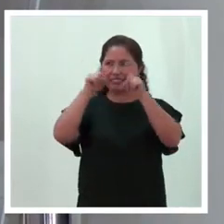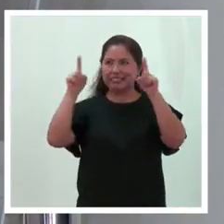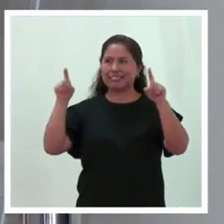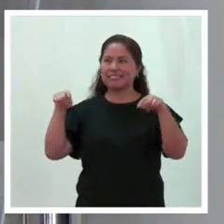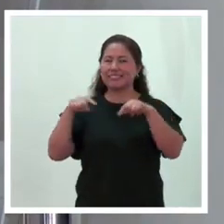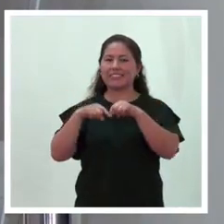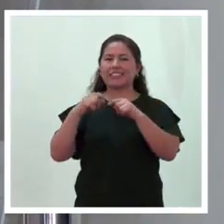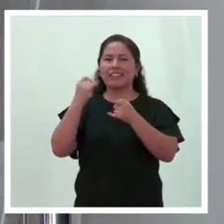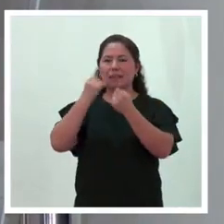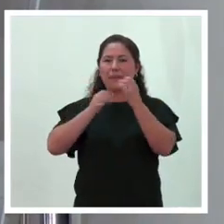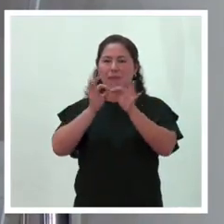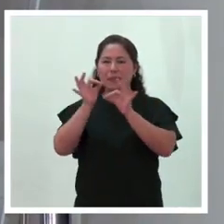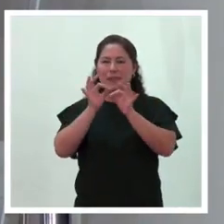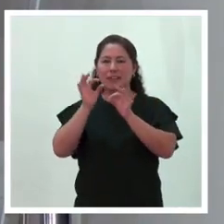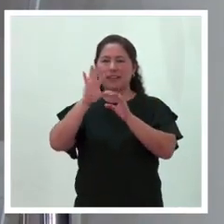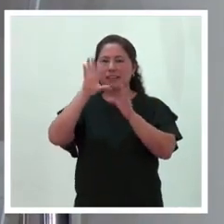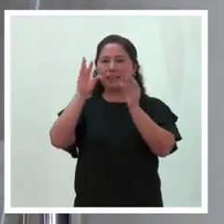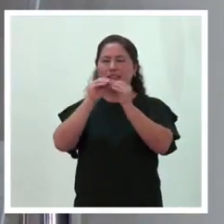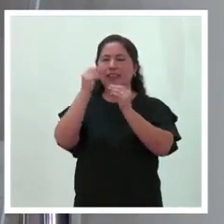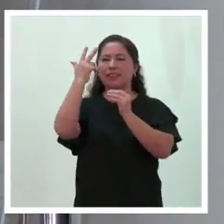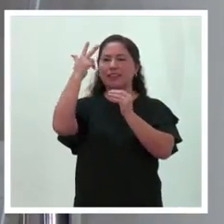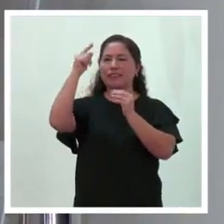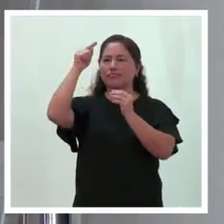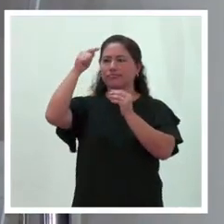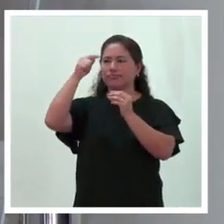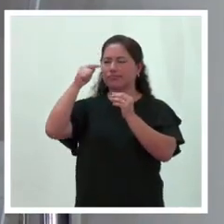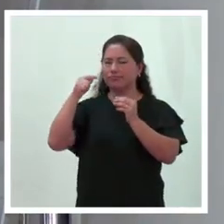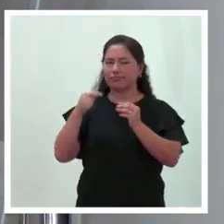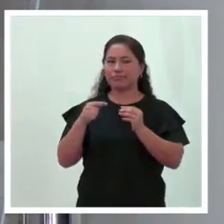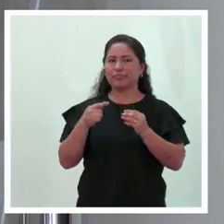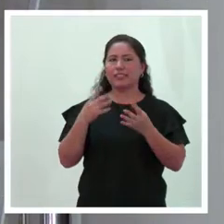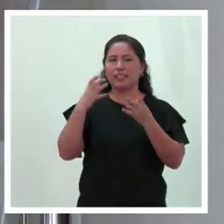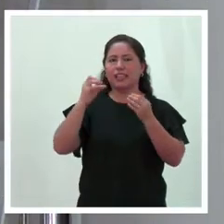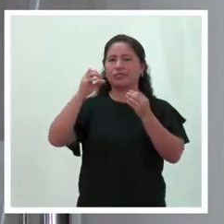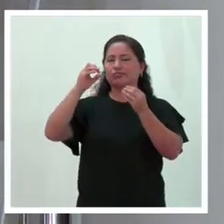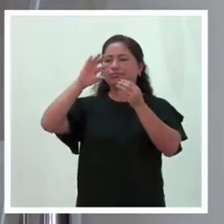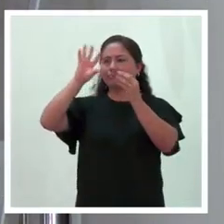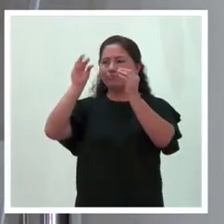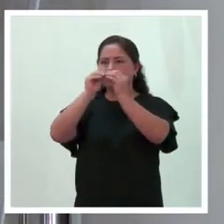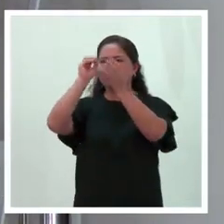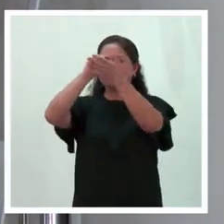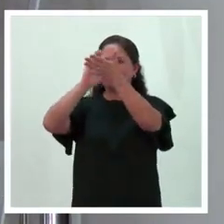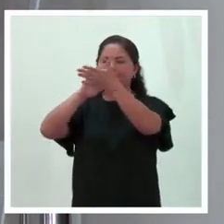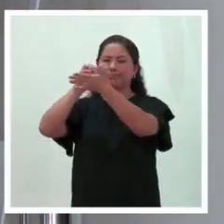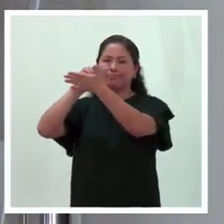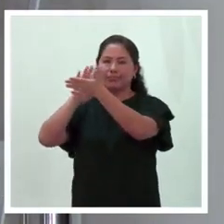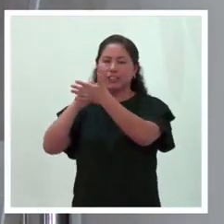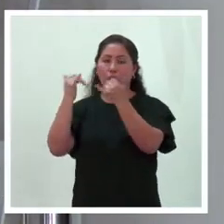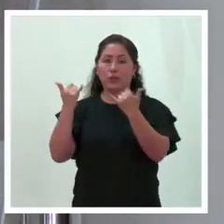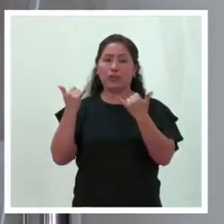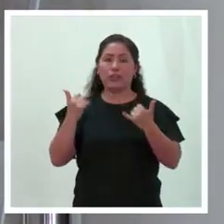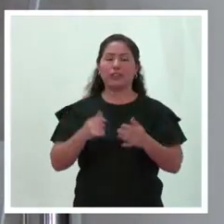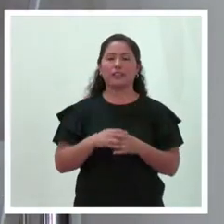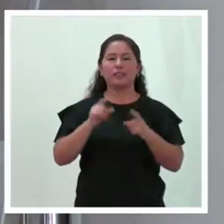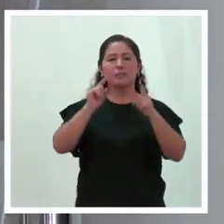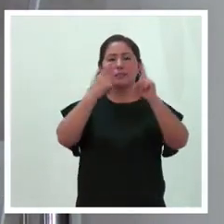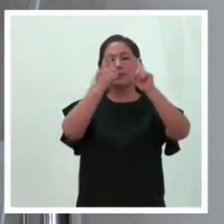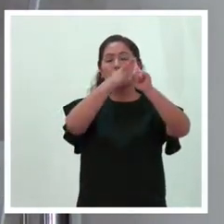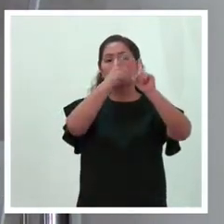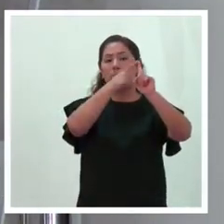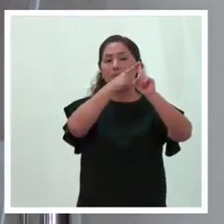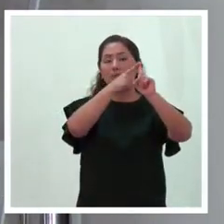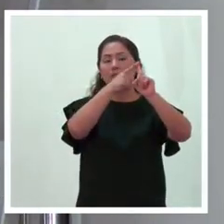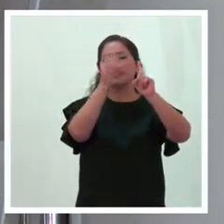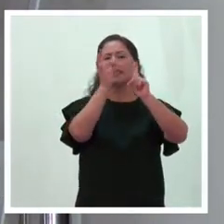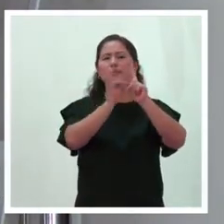poder contestar estas tres interrogantes que les propongo como agenda del día de hoy. Lo primero es que me parece